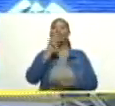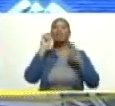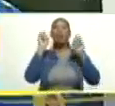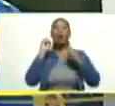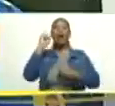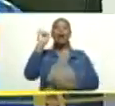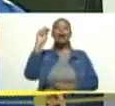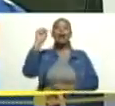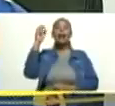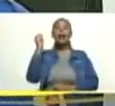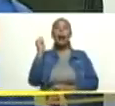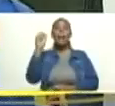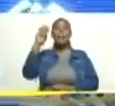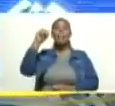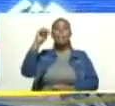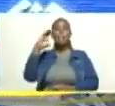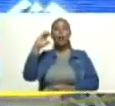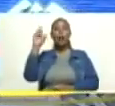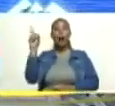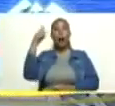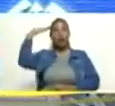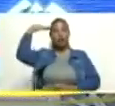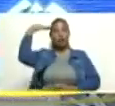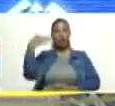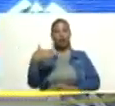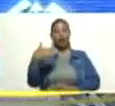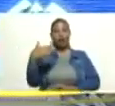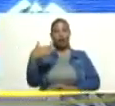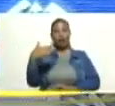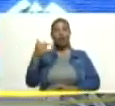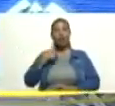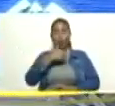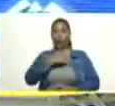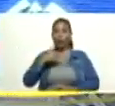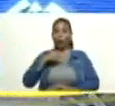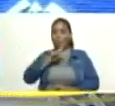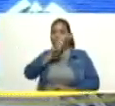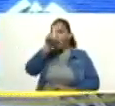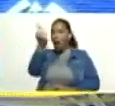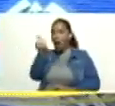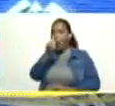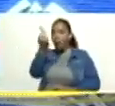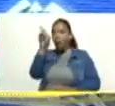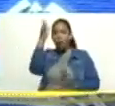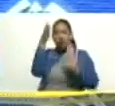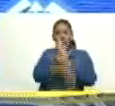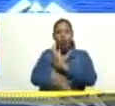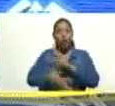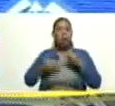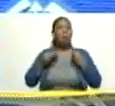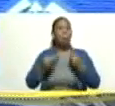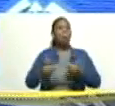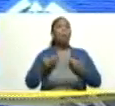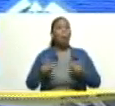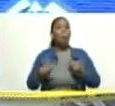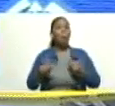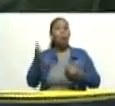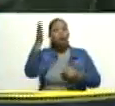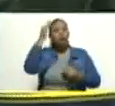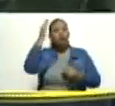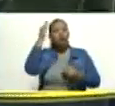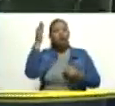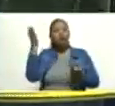coronel José Pereira. Ahora, precisamente, quisiera consultarle a él, para conocimiento